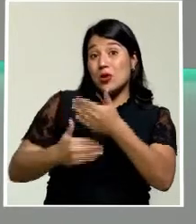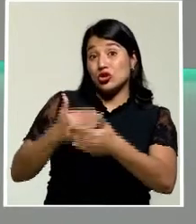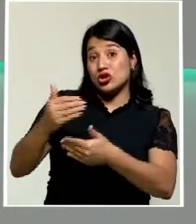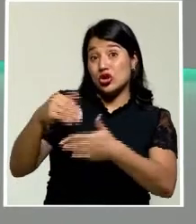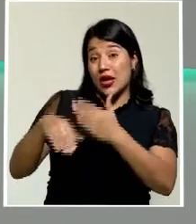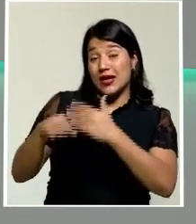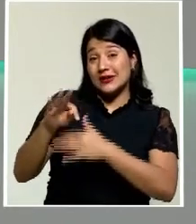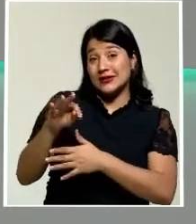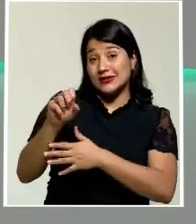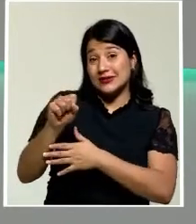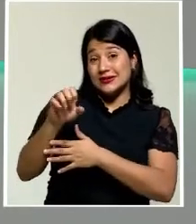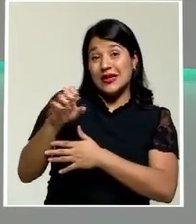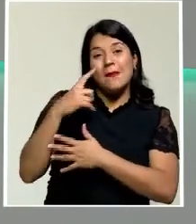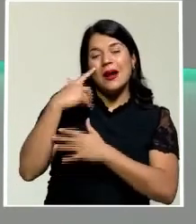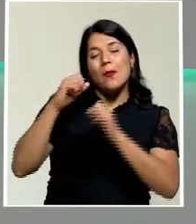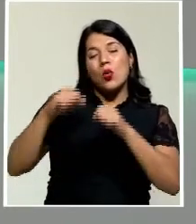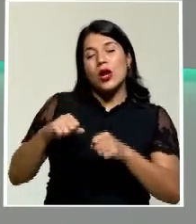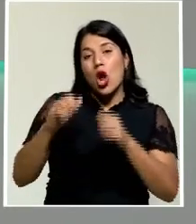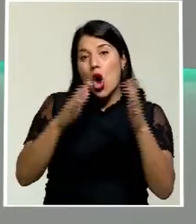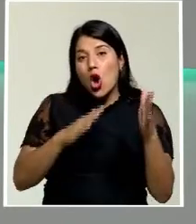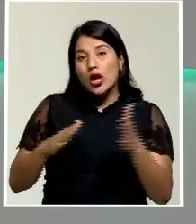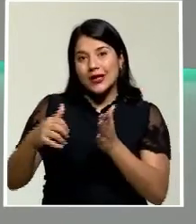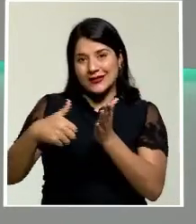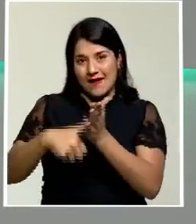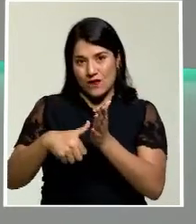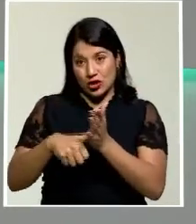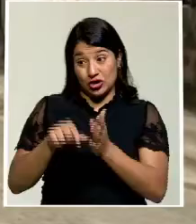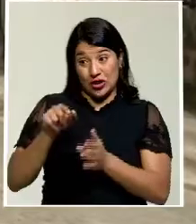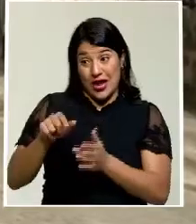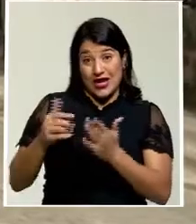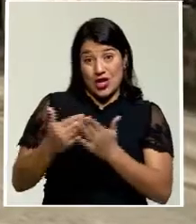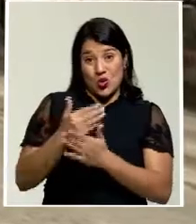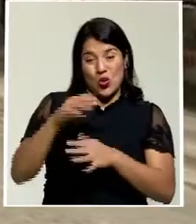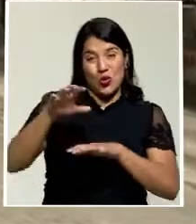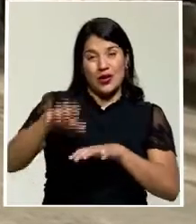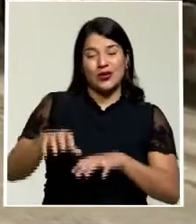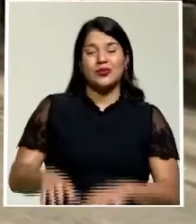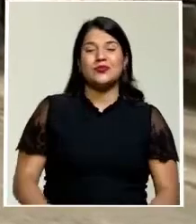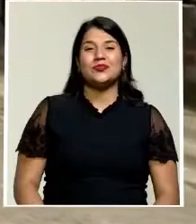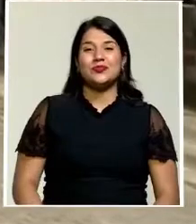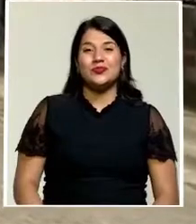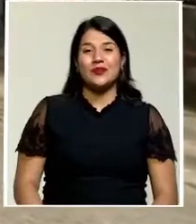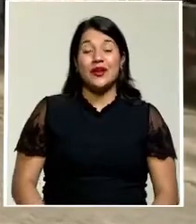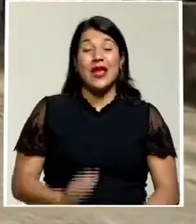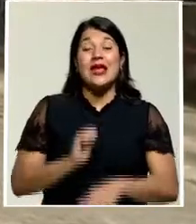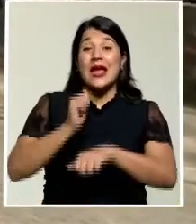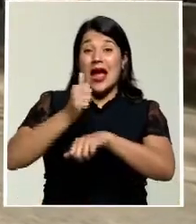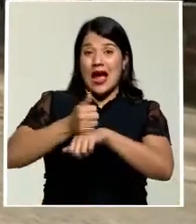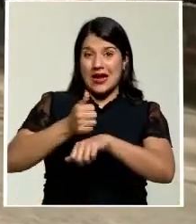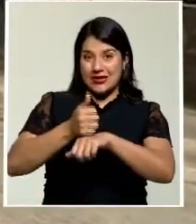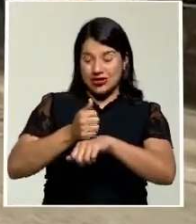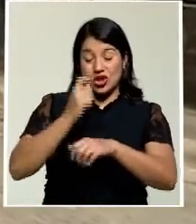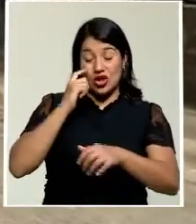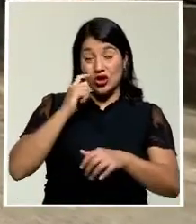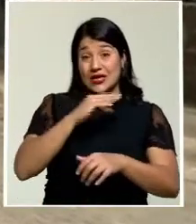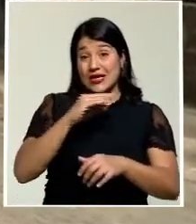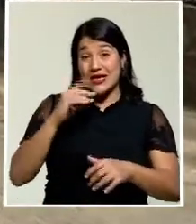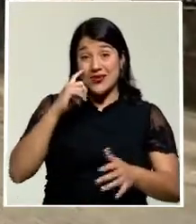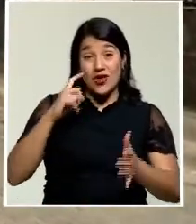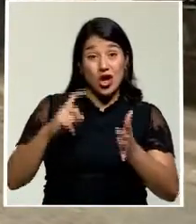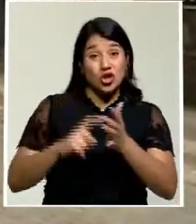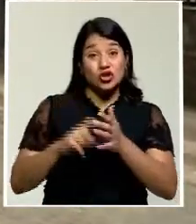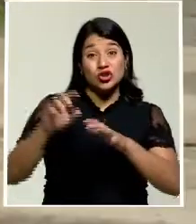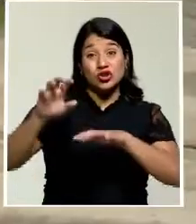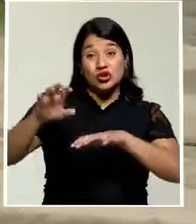organizar comicios en el nuevo cantón. La creación y el reconocimiento de Monteverde como un nuevo